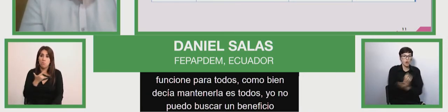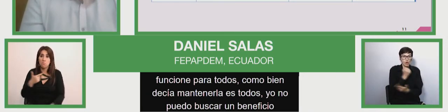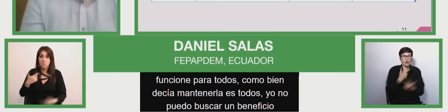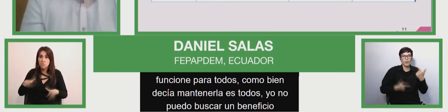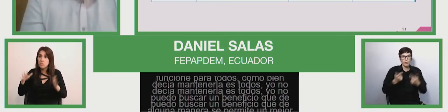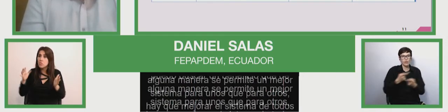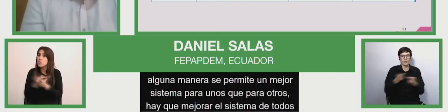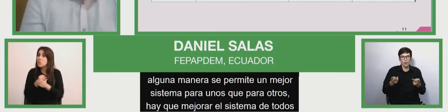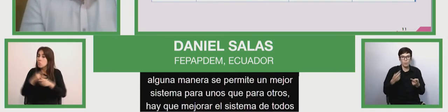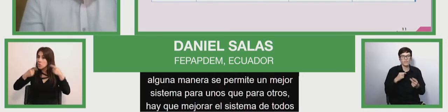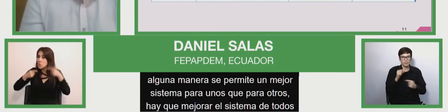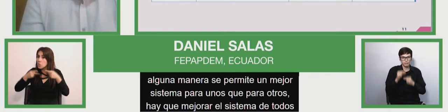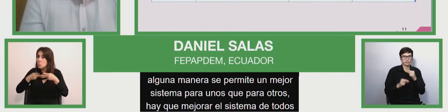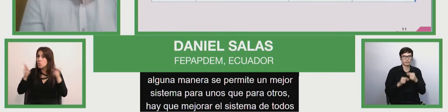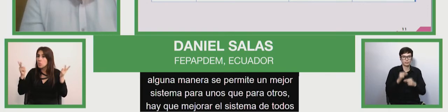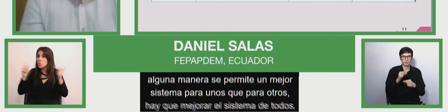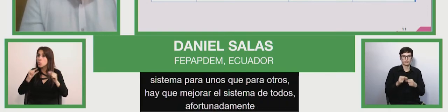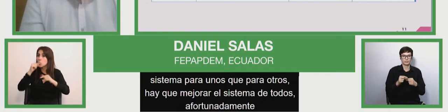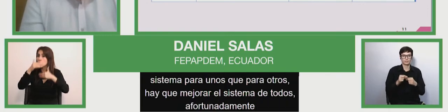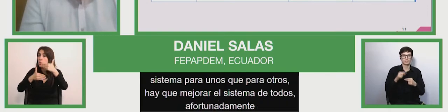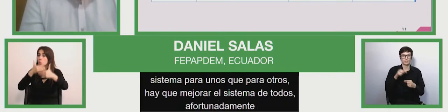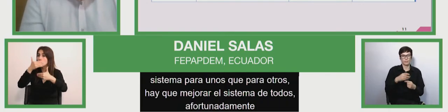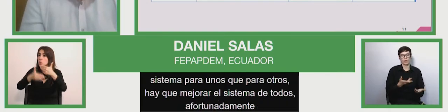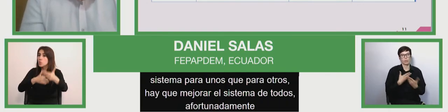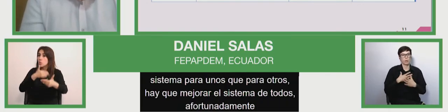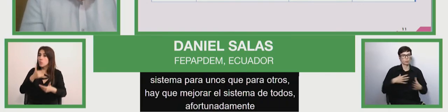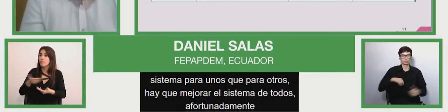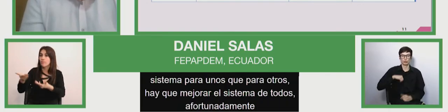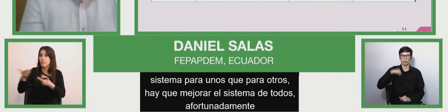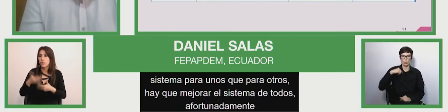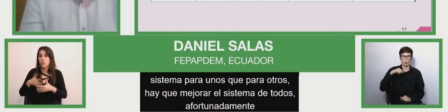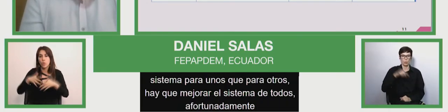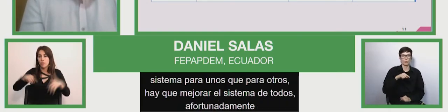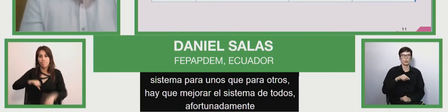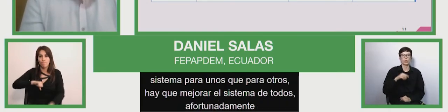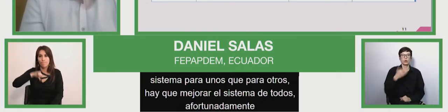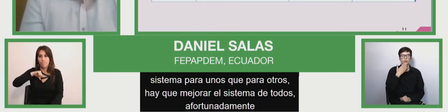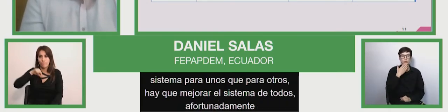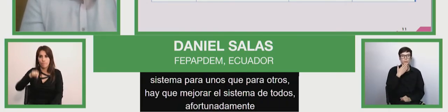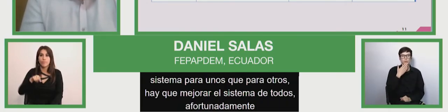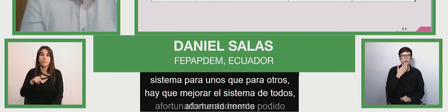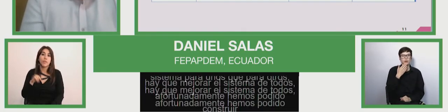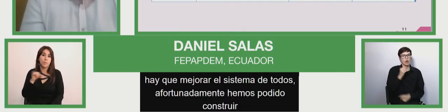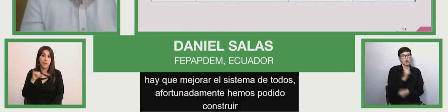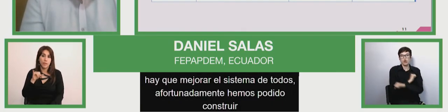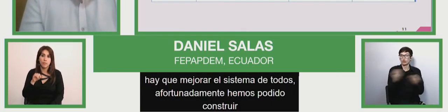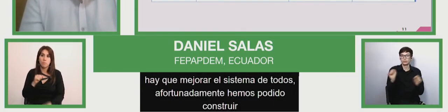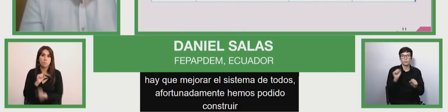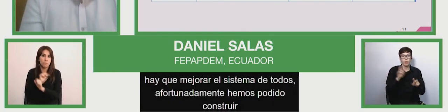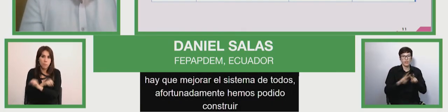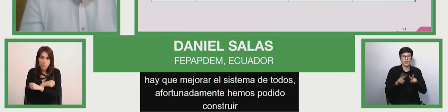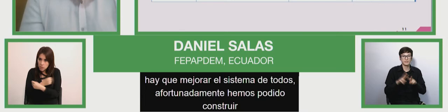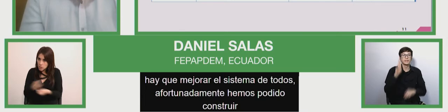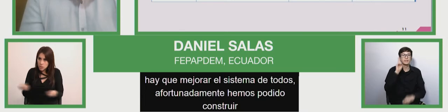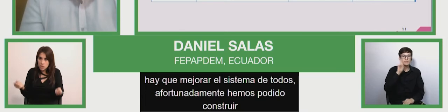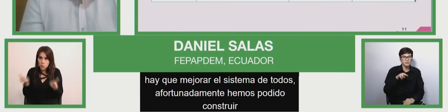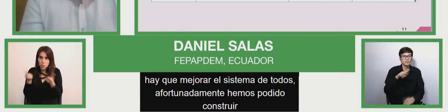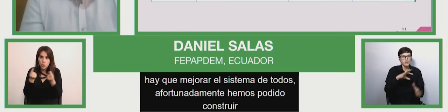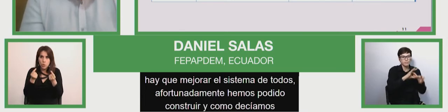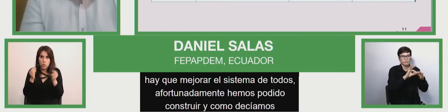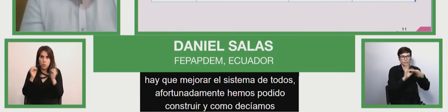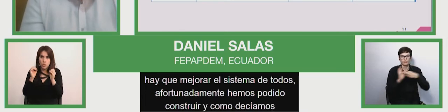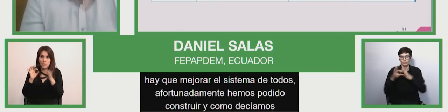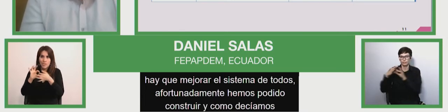pública desde ahí esto nos llena en realidad de orgullo y como decíamos no sería posible sin lograr encadenar toda esa